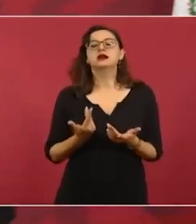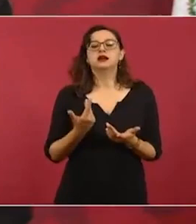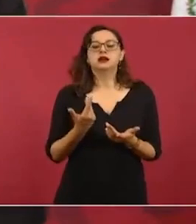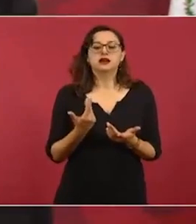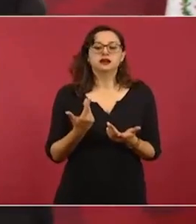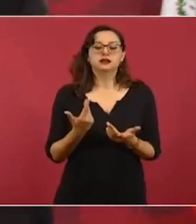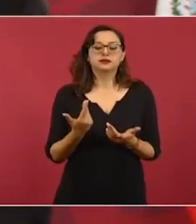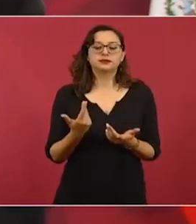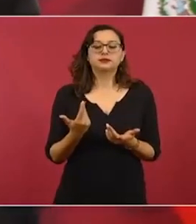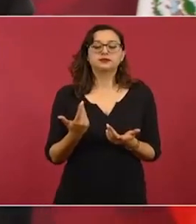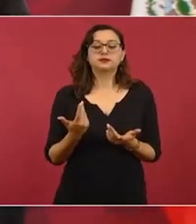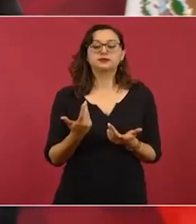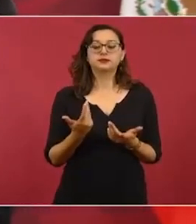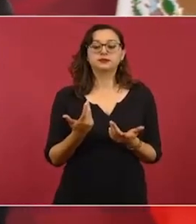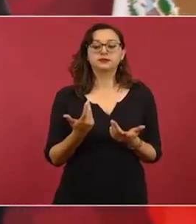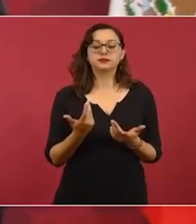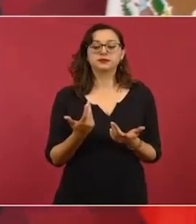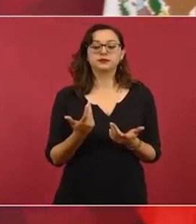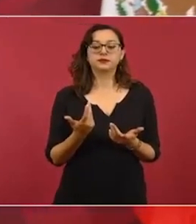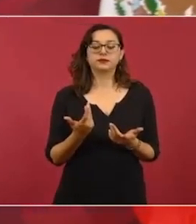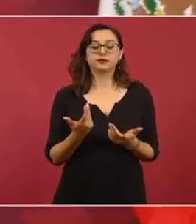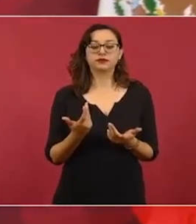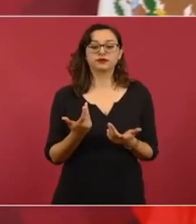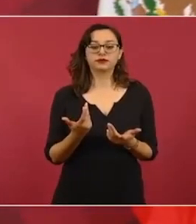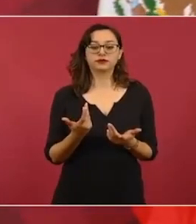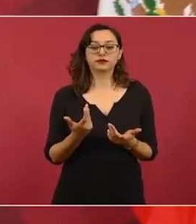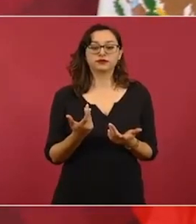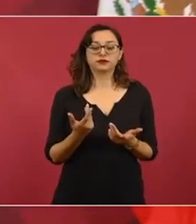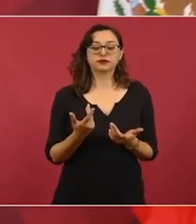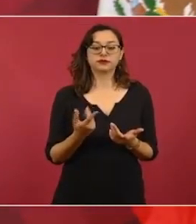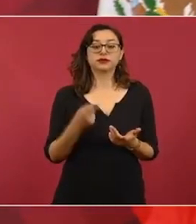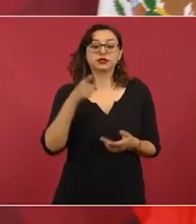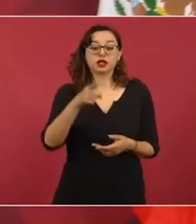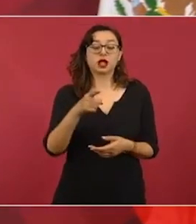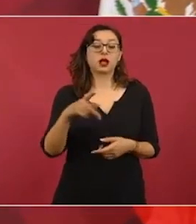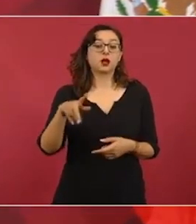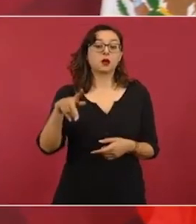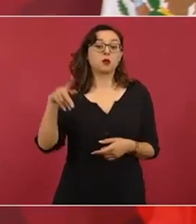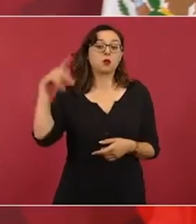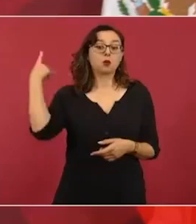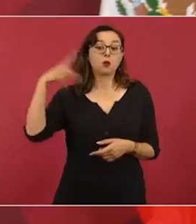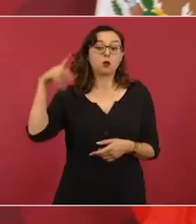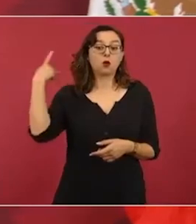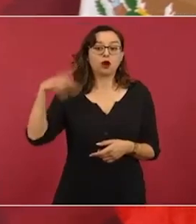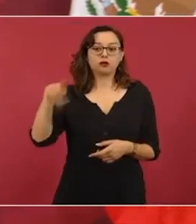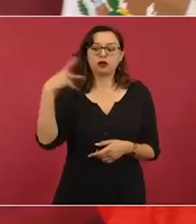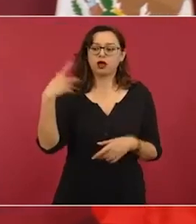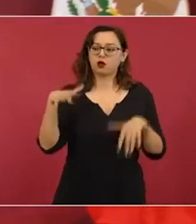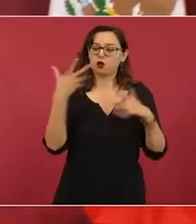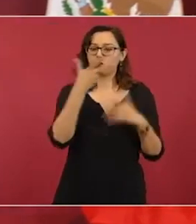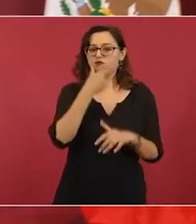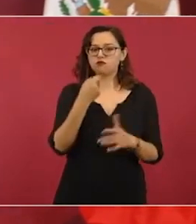el héroe de la batalla de Puebla, Ignacio Zaragoza,